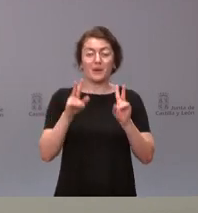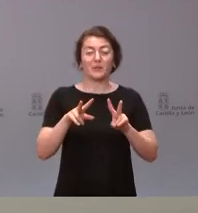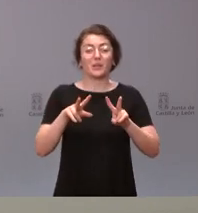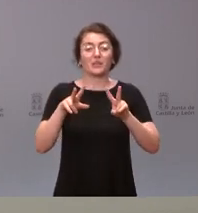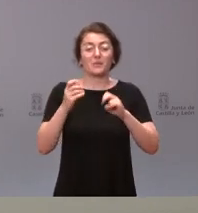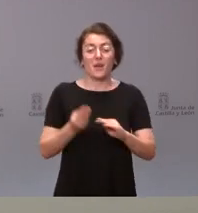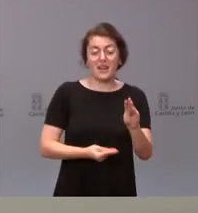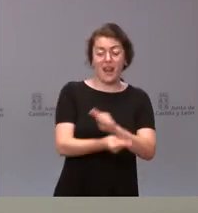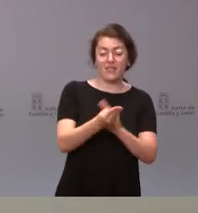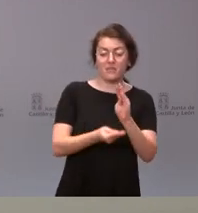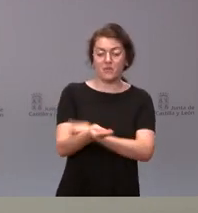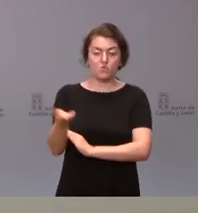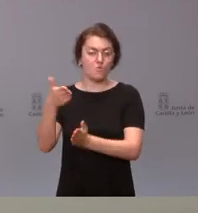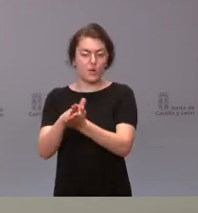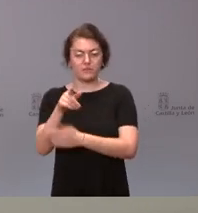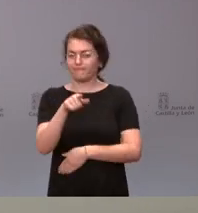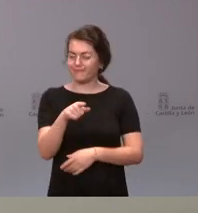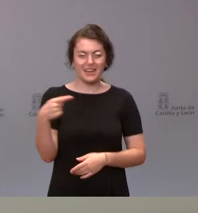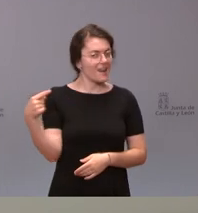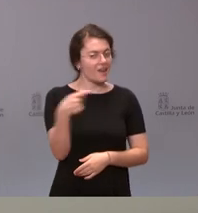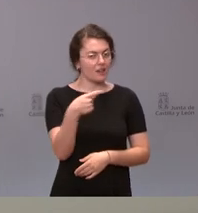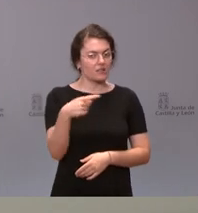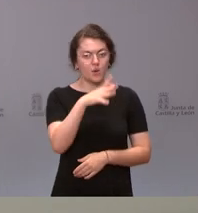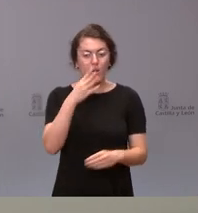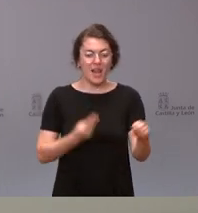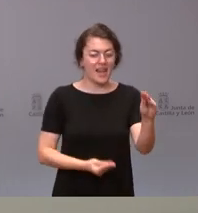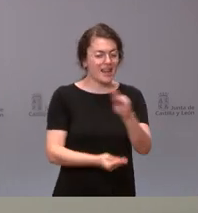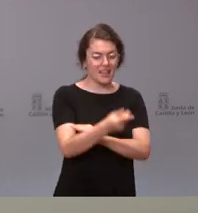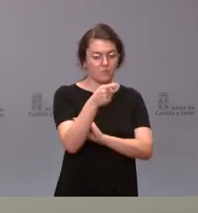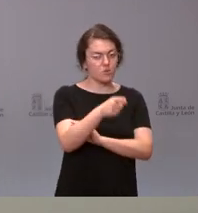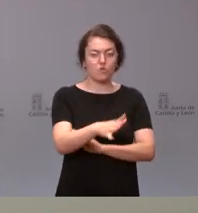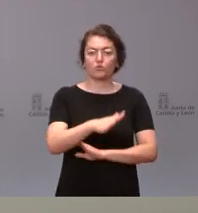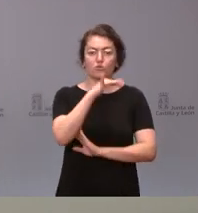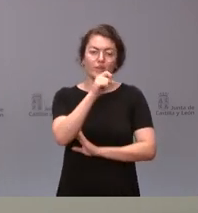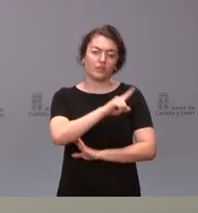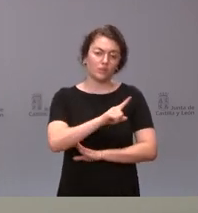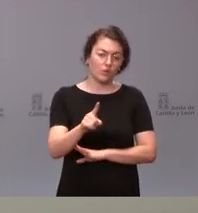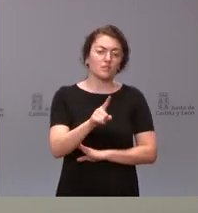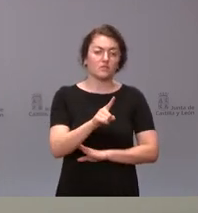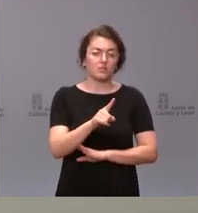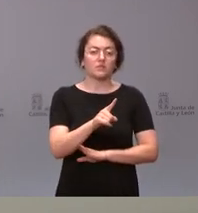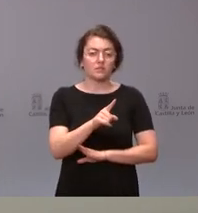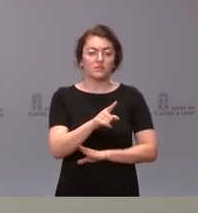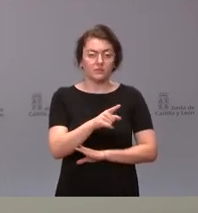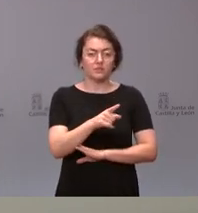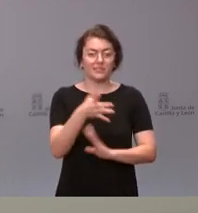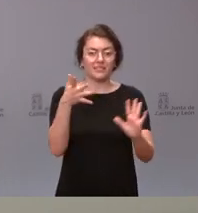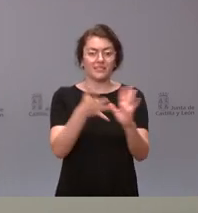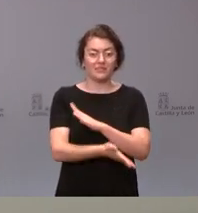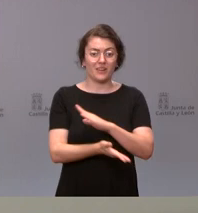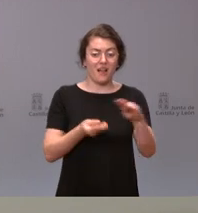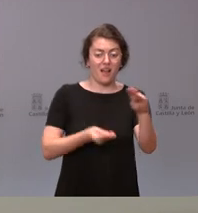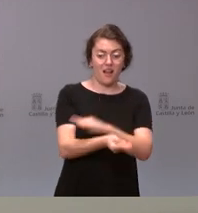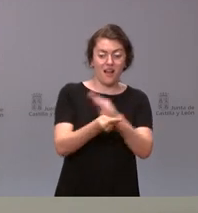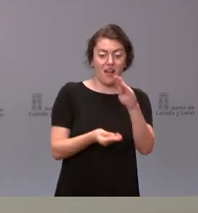extraordinariamente negativo. El número de nacimientos es claramente insuficiente. No llega a la tasa de reposición. No